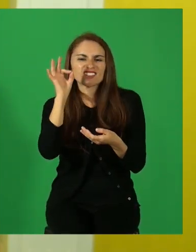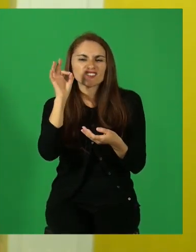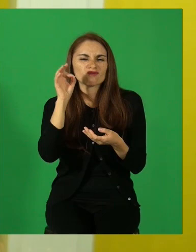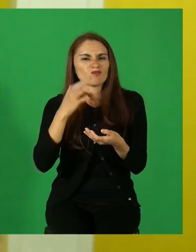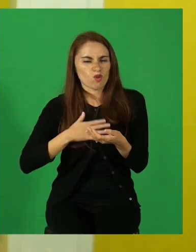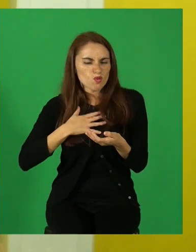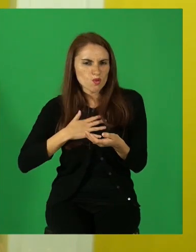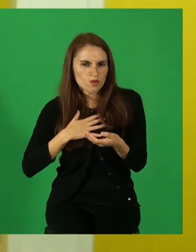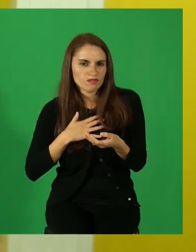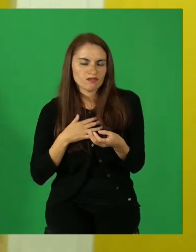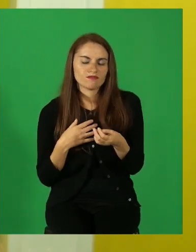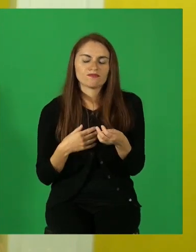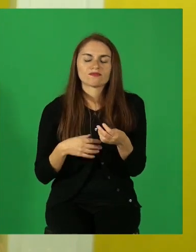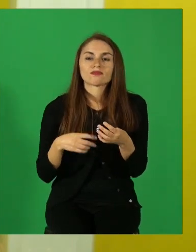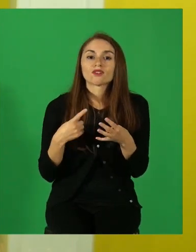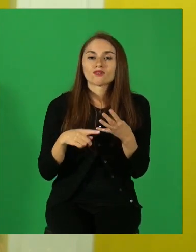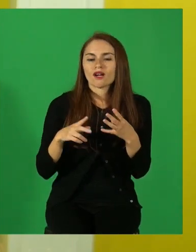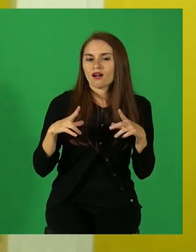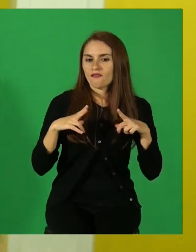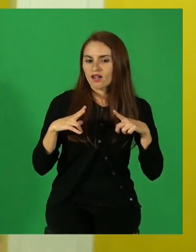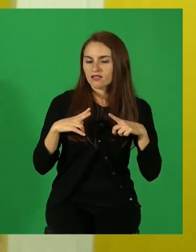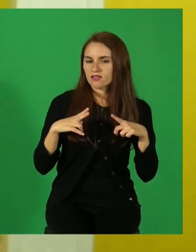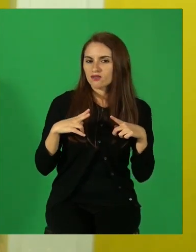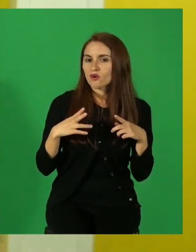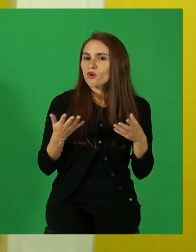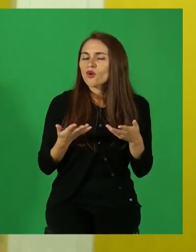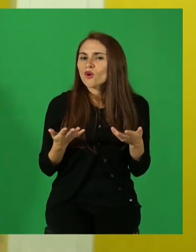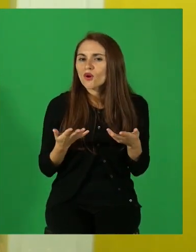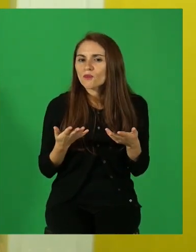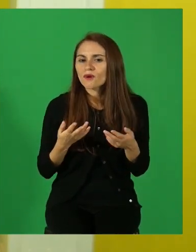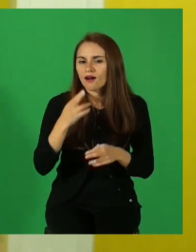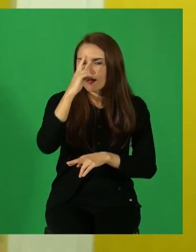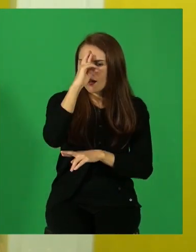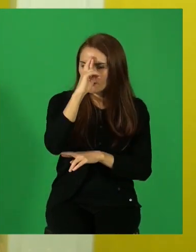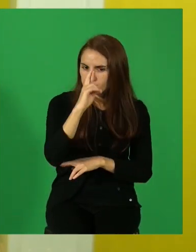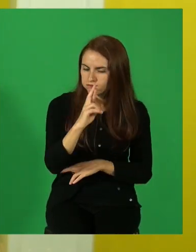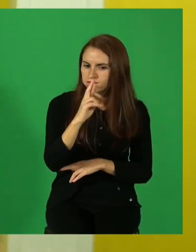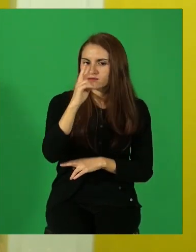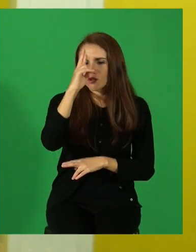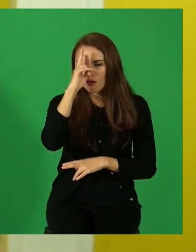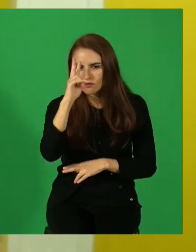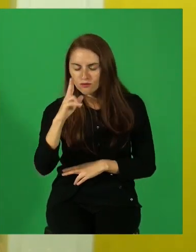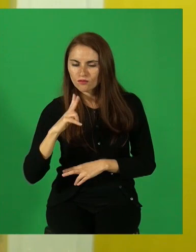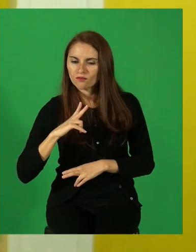Al caballero, el caballero es honorable, lo caracteriza la honorabilidad.